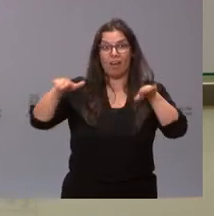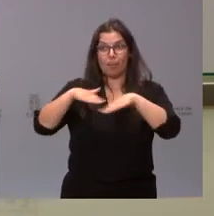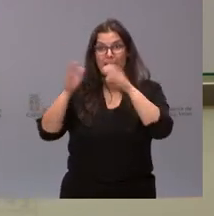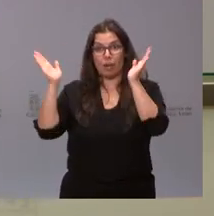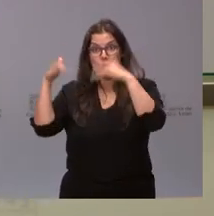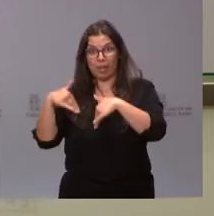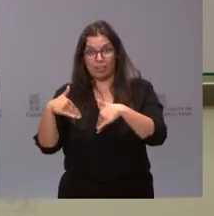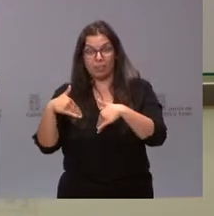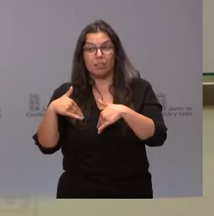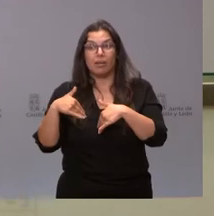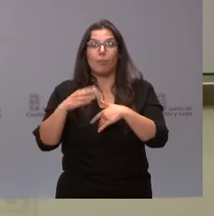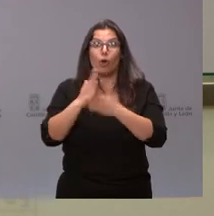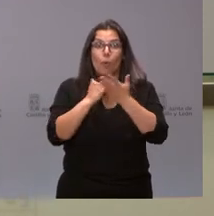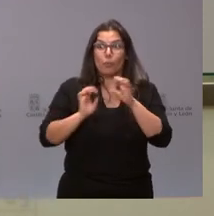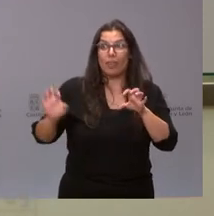ahogamiento.